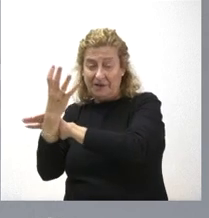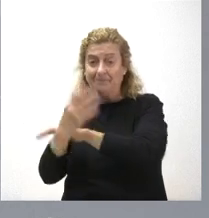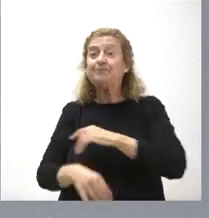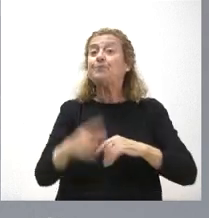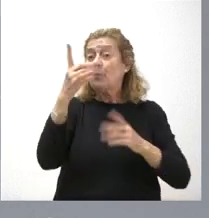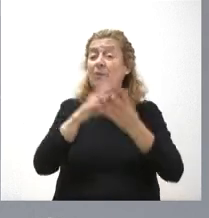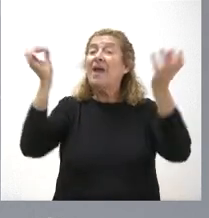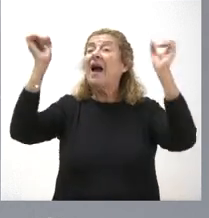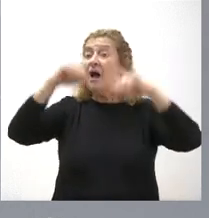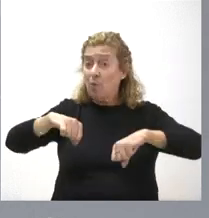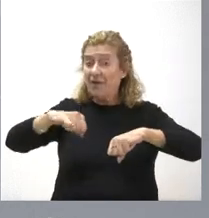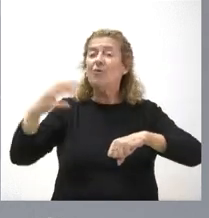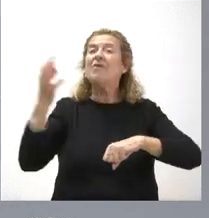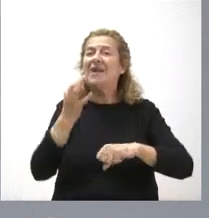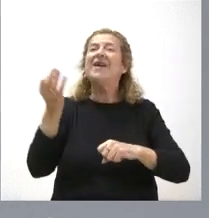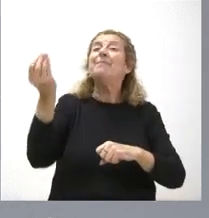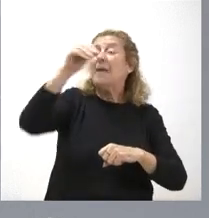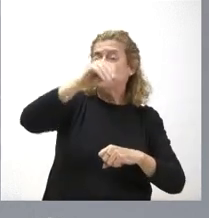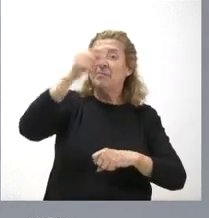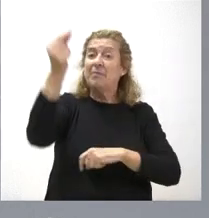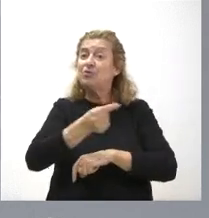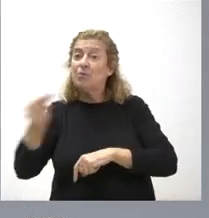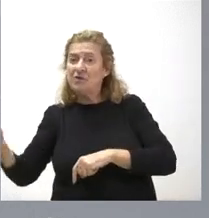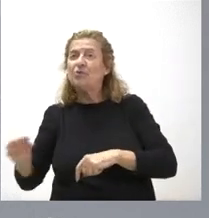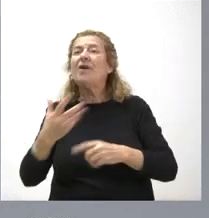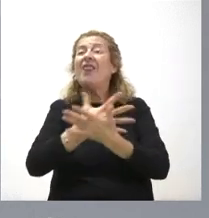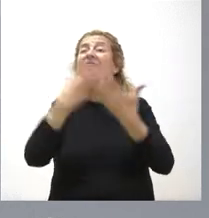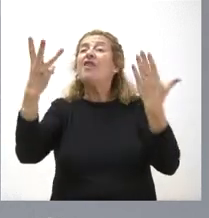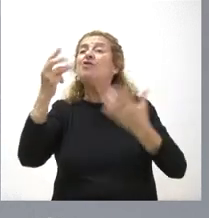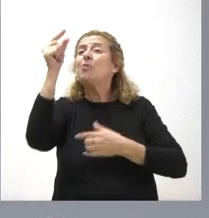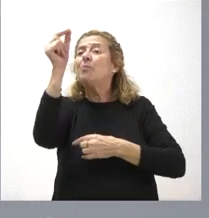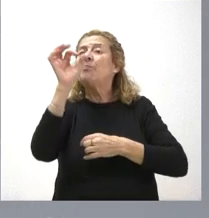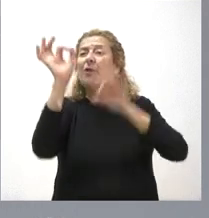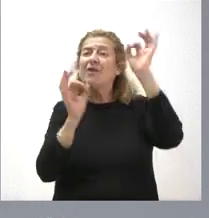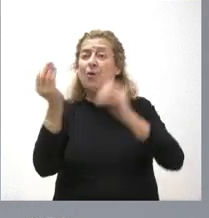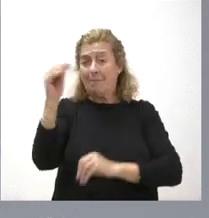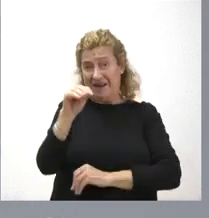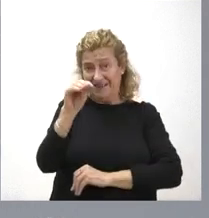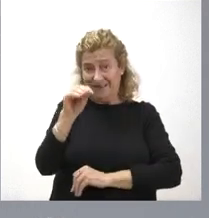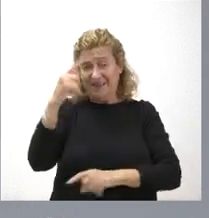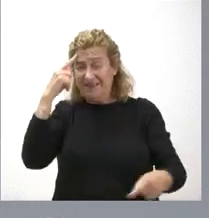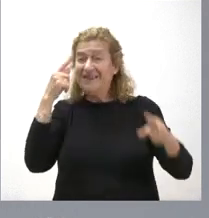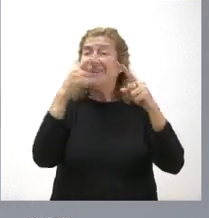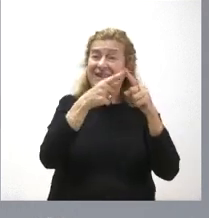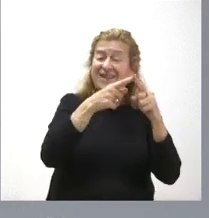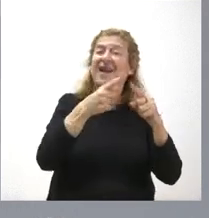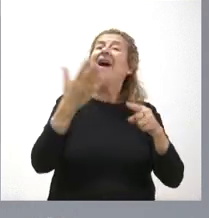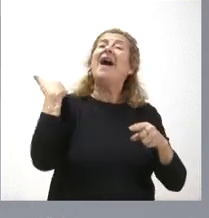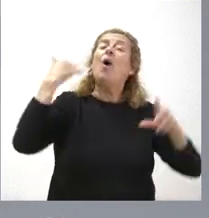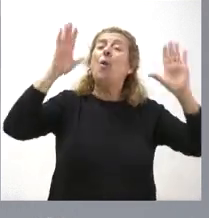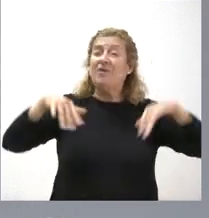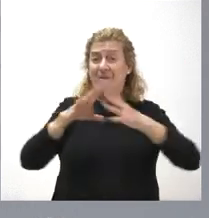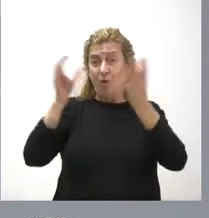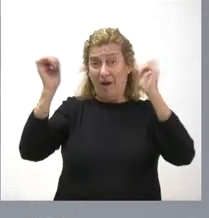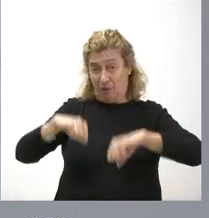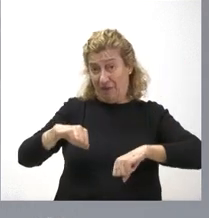acuerdo marco que incrementa el presupuesto un 18% en relación al último aprobado